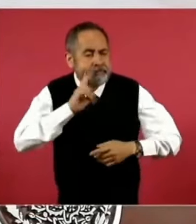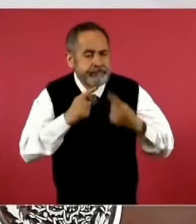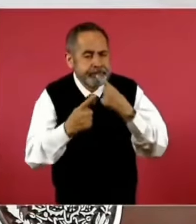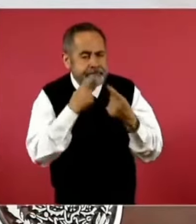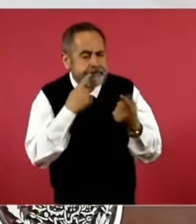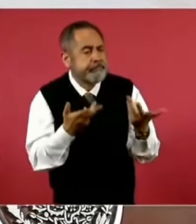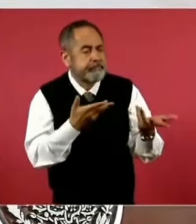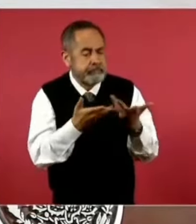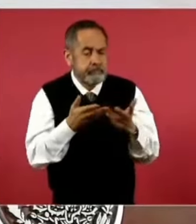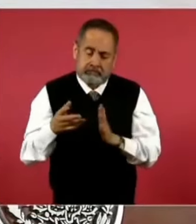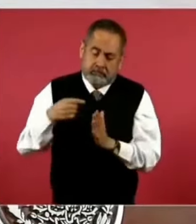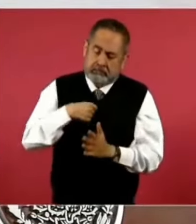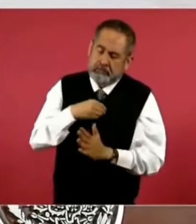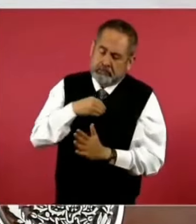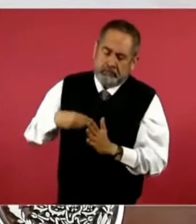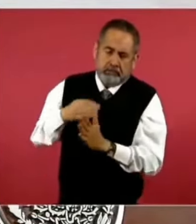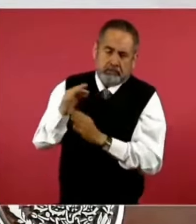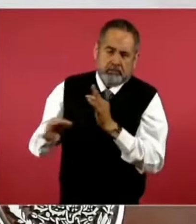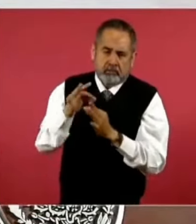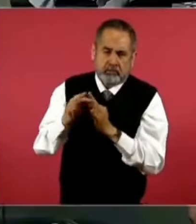dejar de cumplir con la ley.